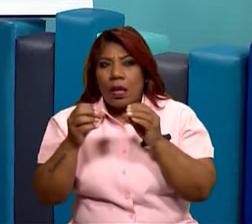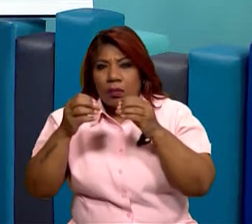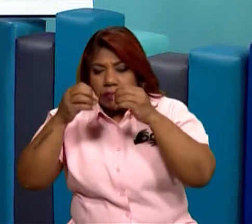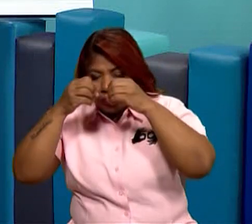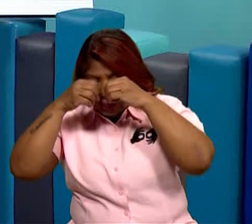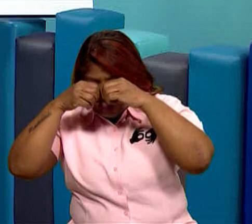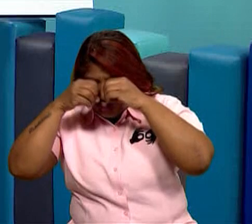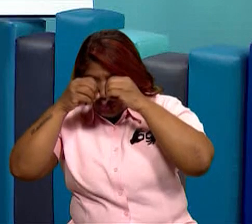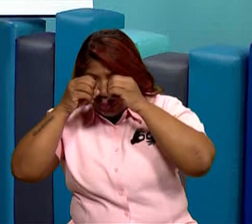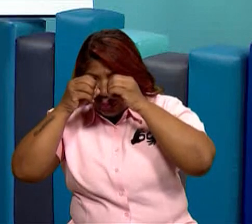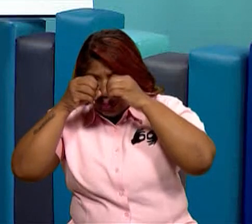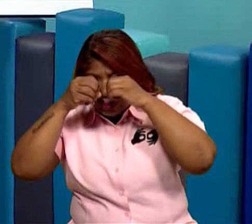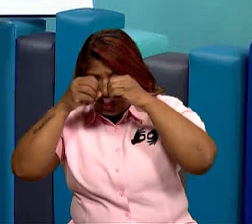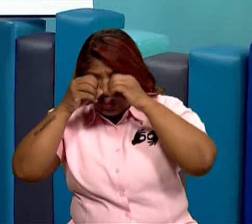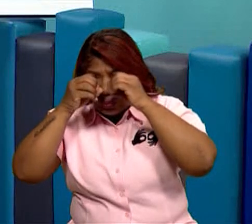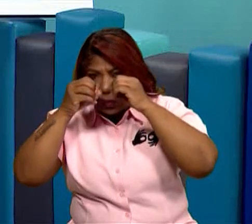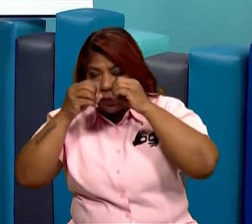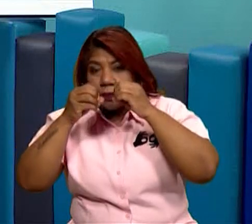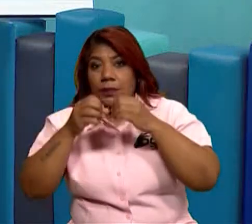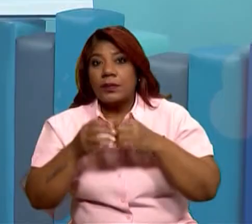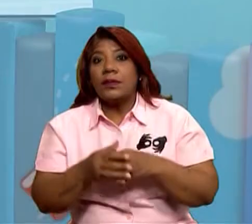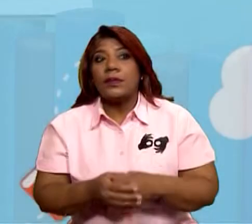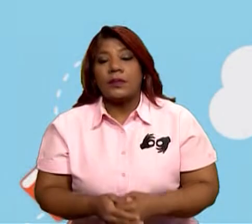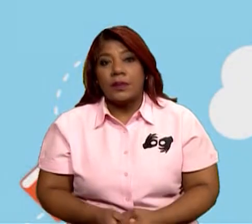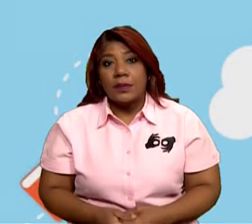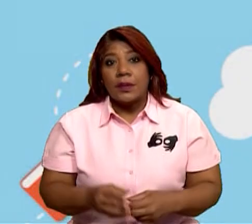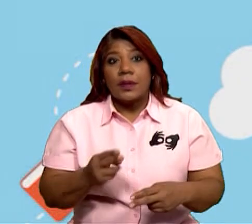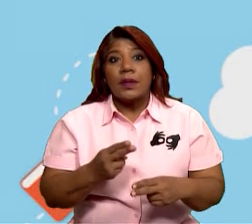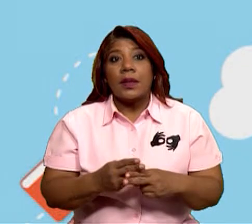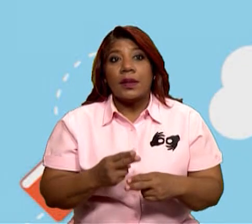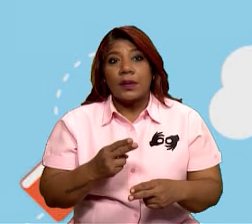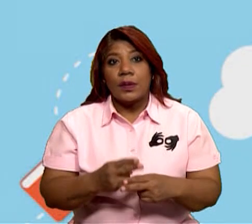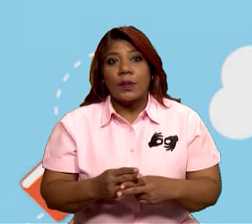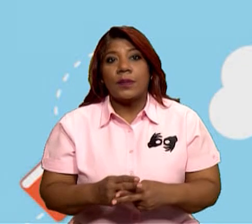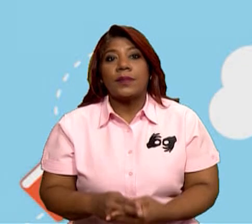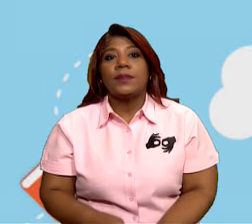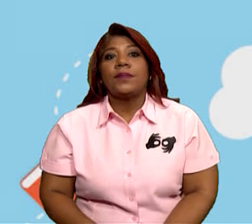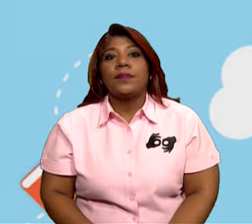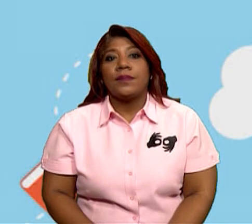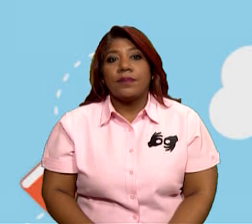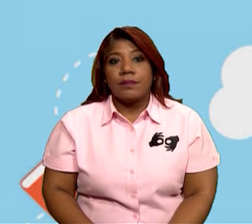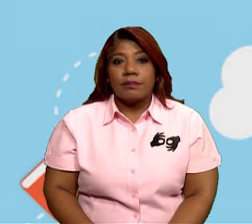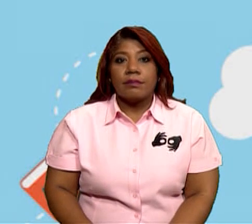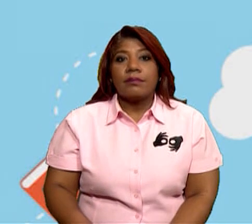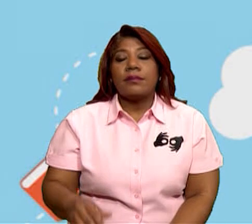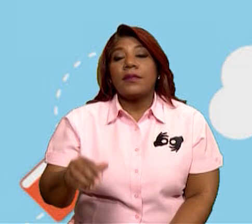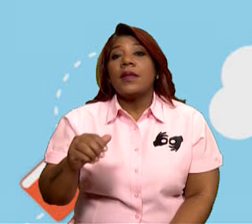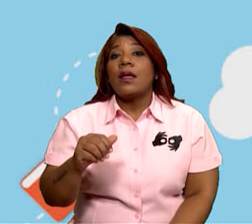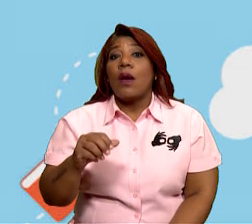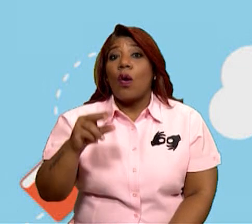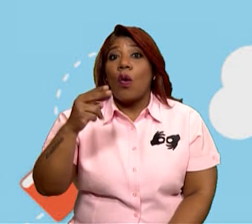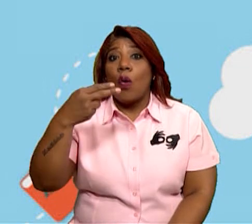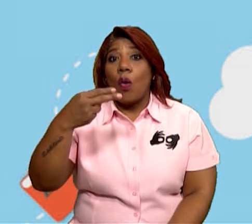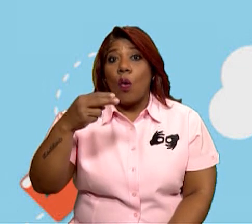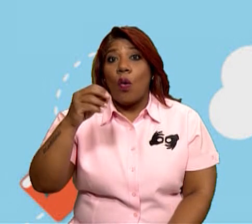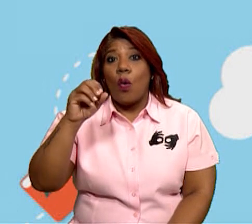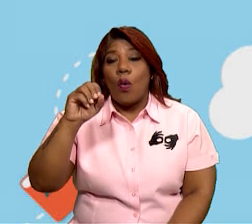este se llamó Anton van Leeuwenhoek. Él también fue científico en